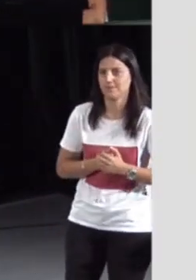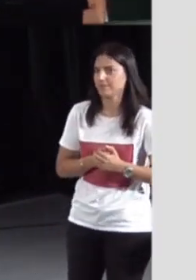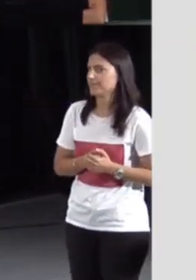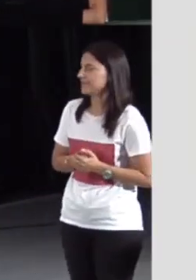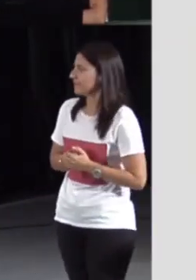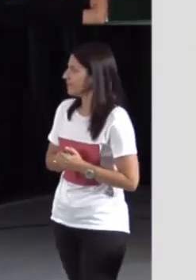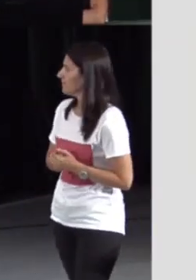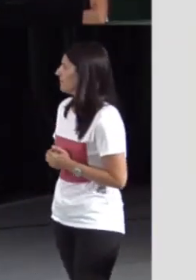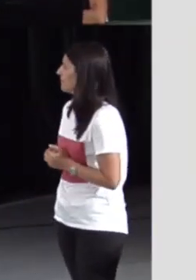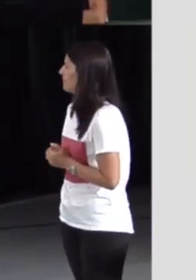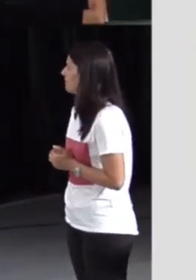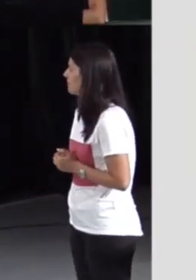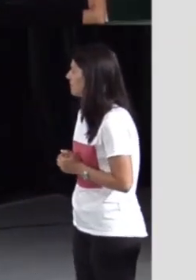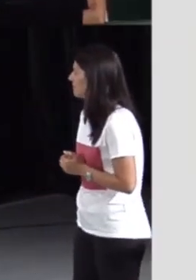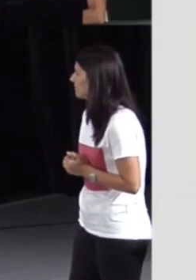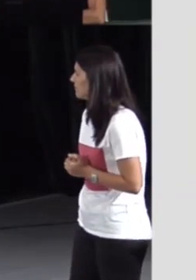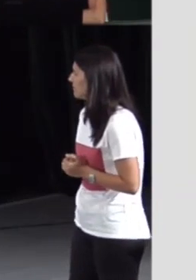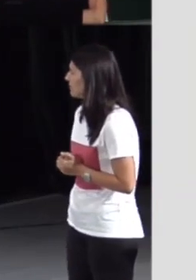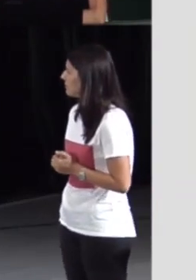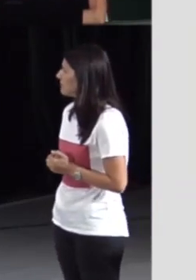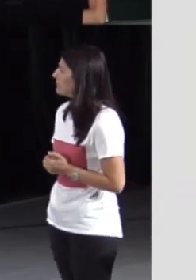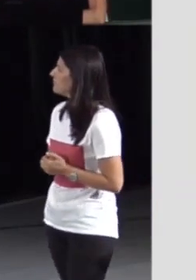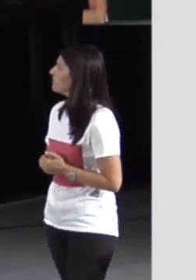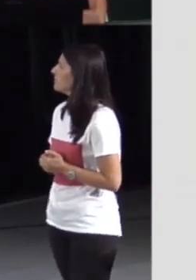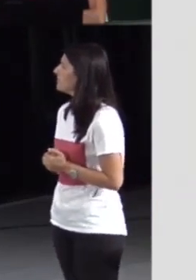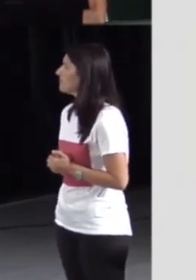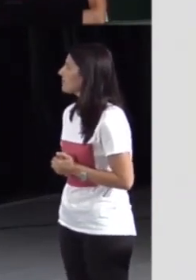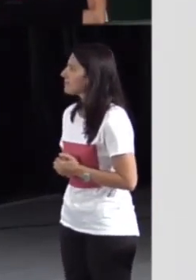el que se muestra cómo se usa esta página.